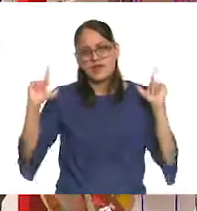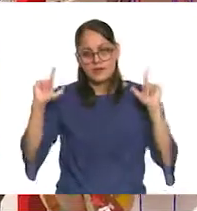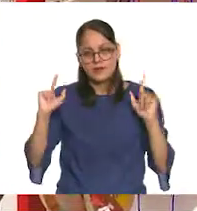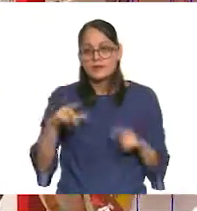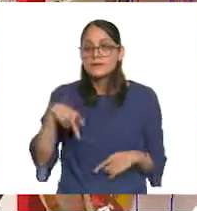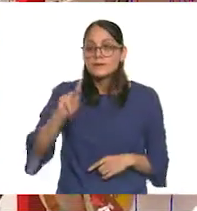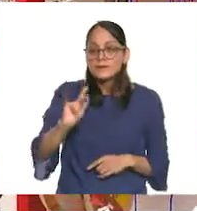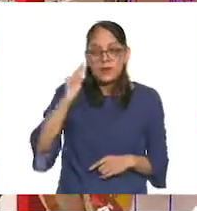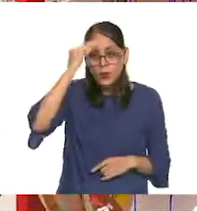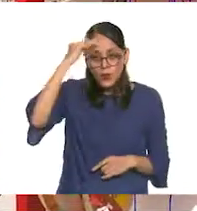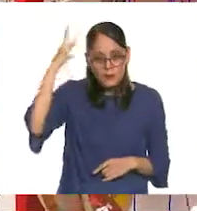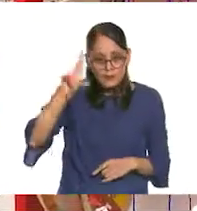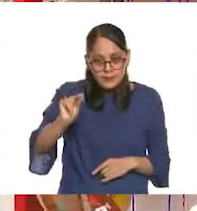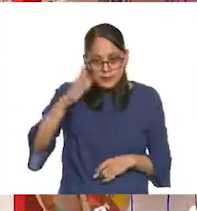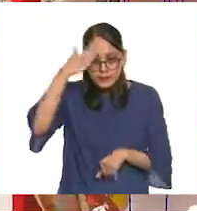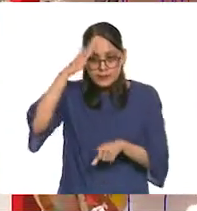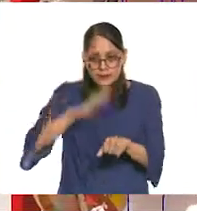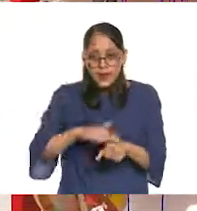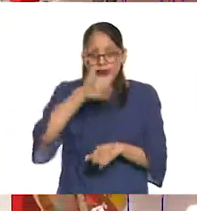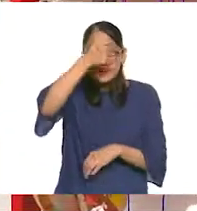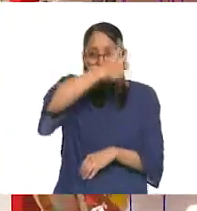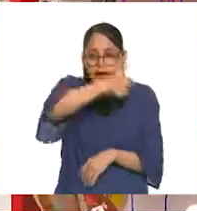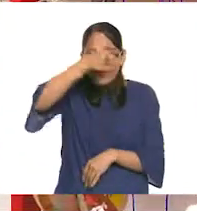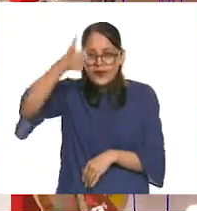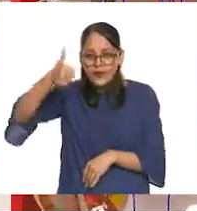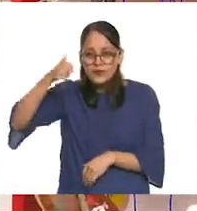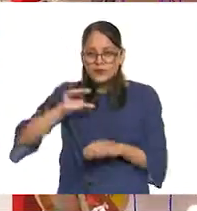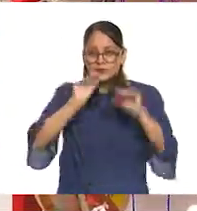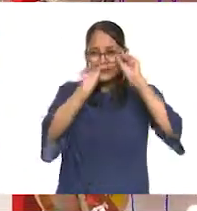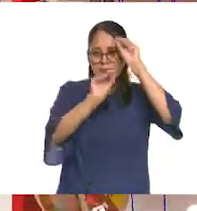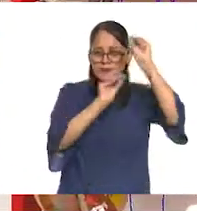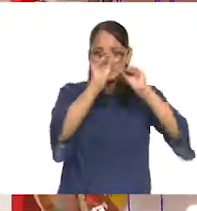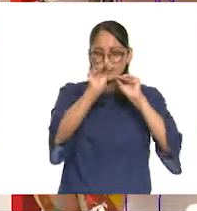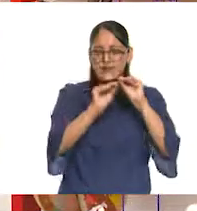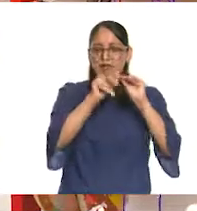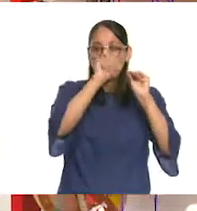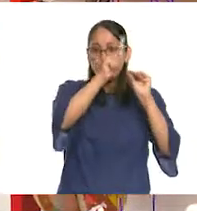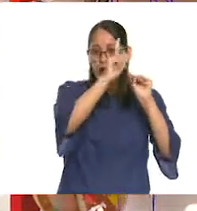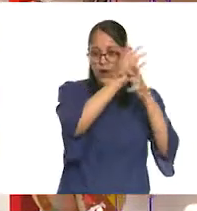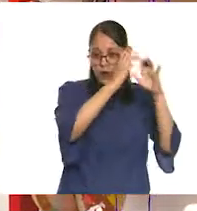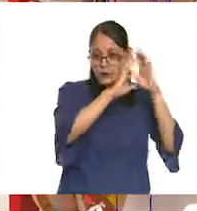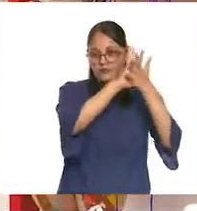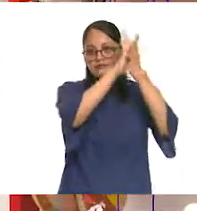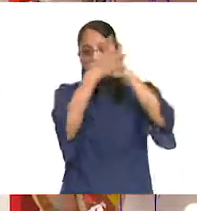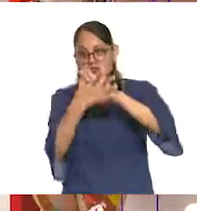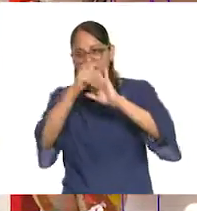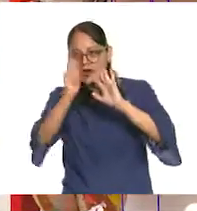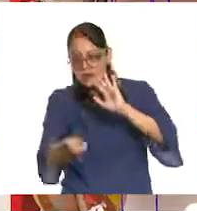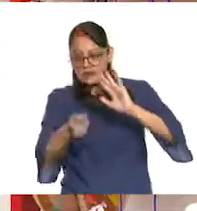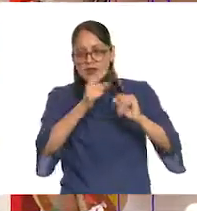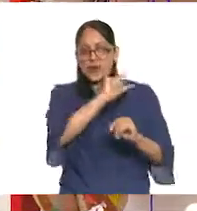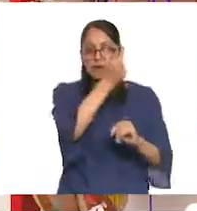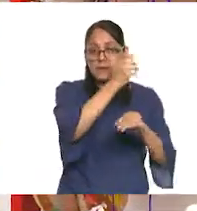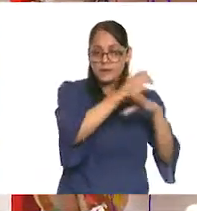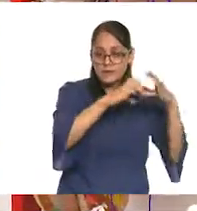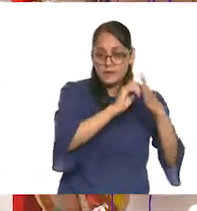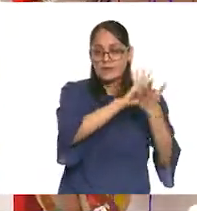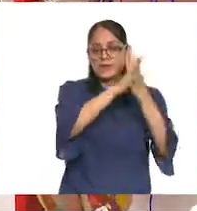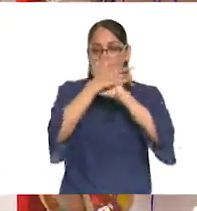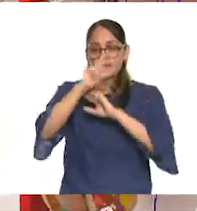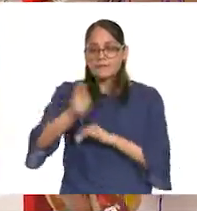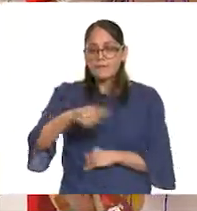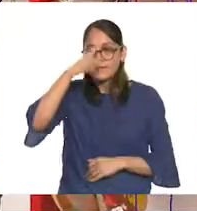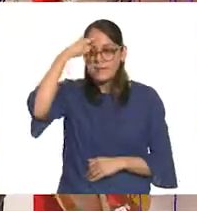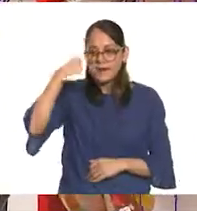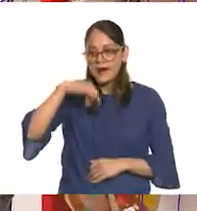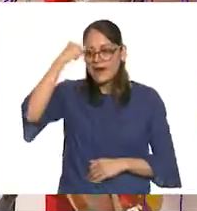olviden, cada elemento que esté presente en su instalación artística tiene que significar algo, comunicar algo para transmitir una